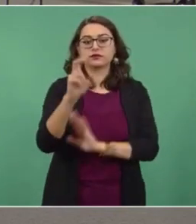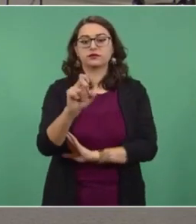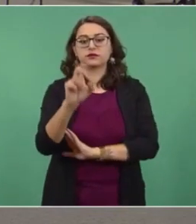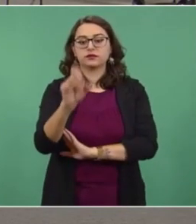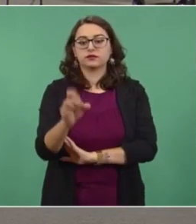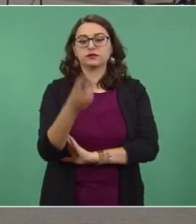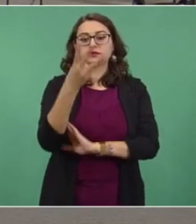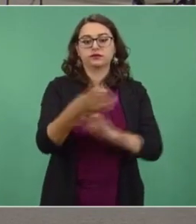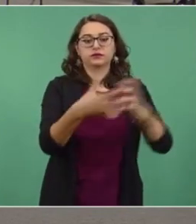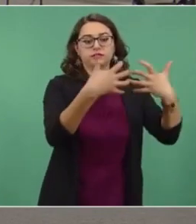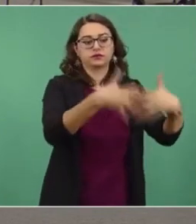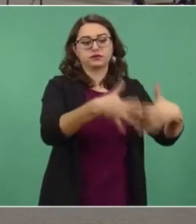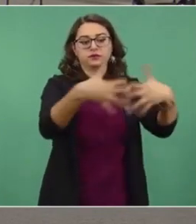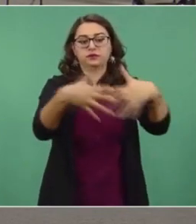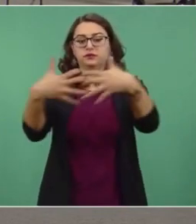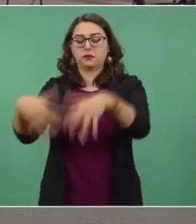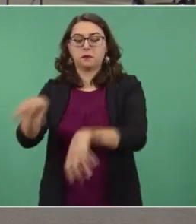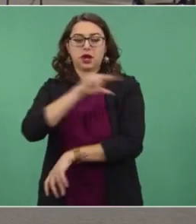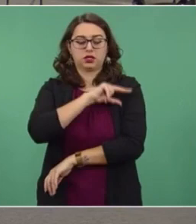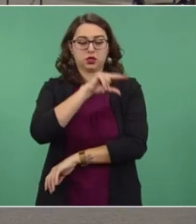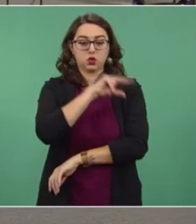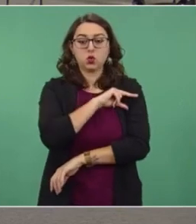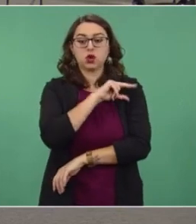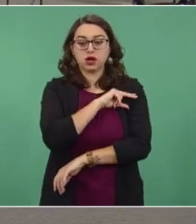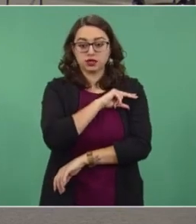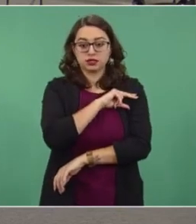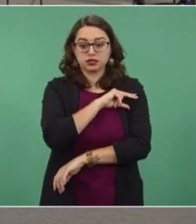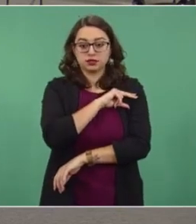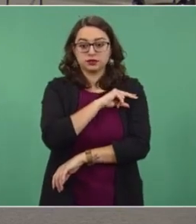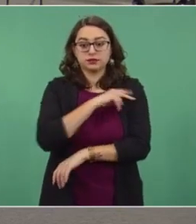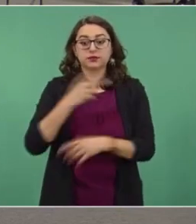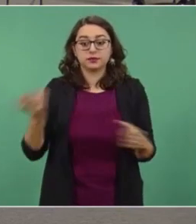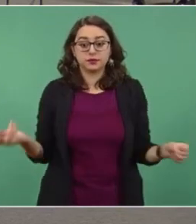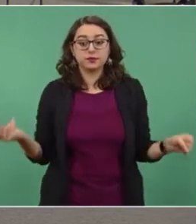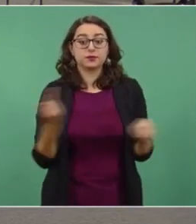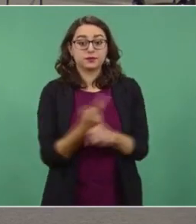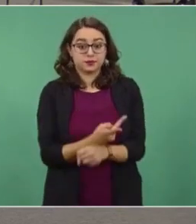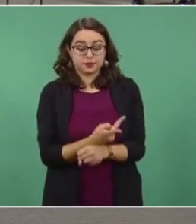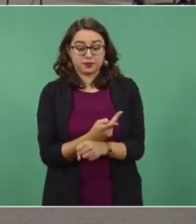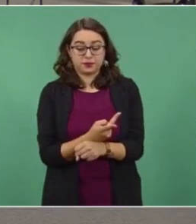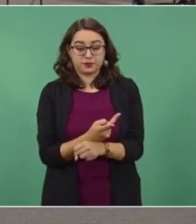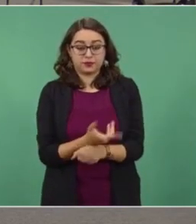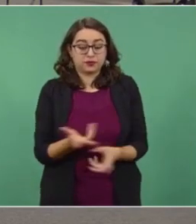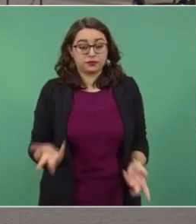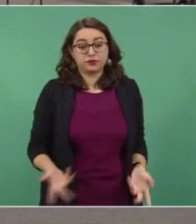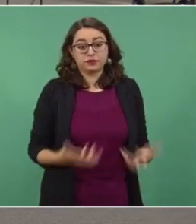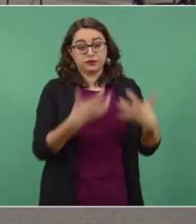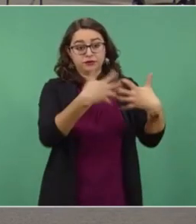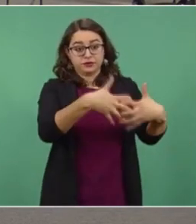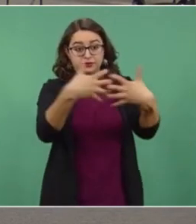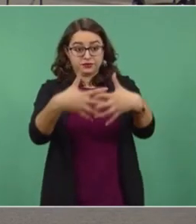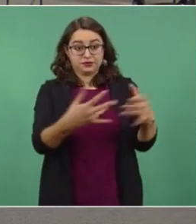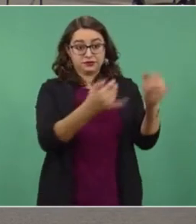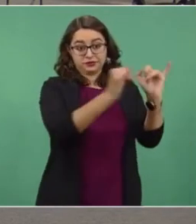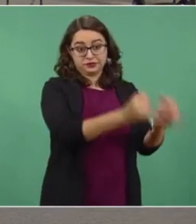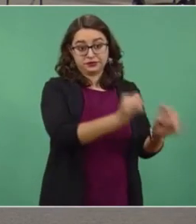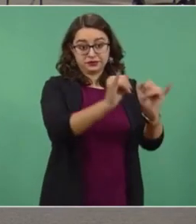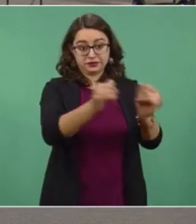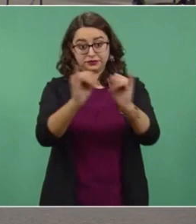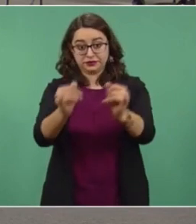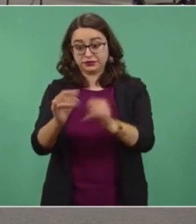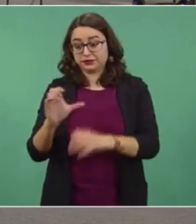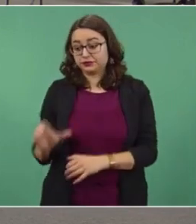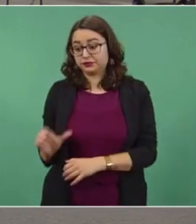privadas eléctricas. Bajo este esquema de productor independiente, donde la CFE